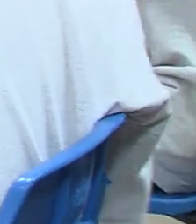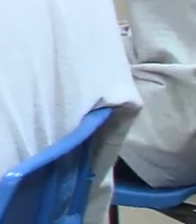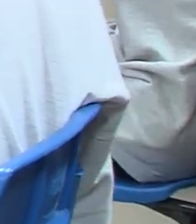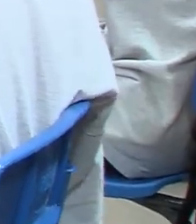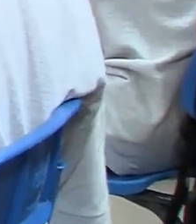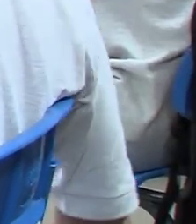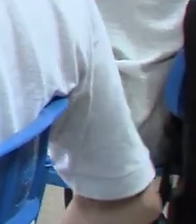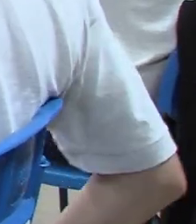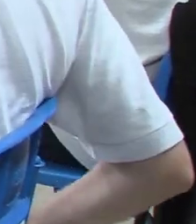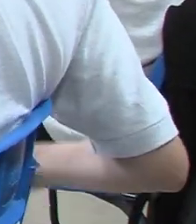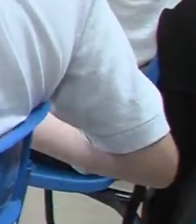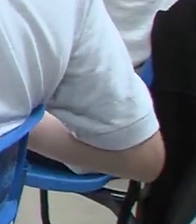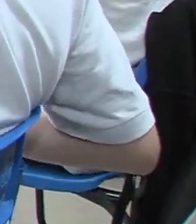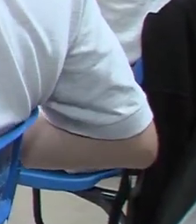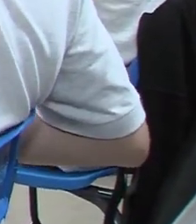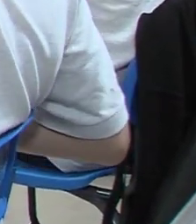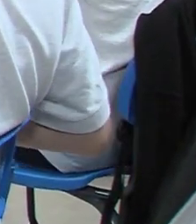La Universidad Rica colabora sedes del Colegio Científico